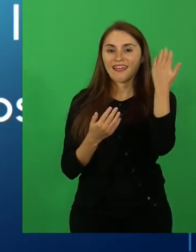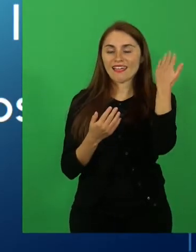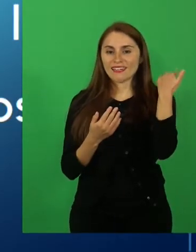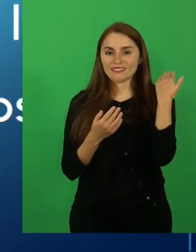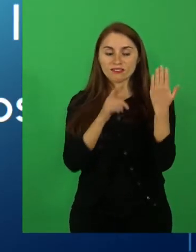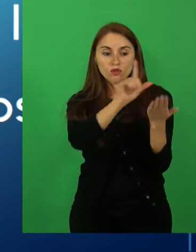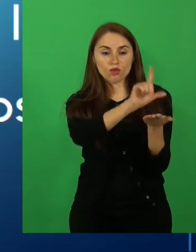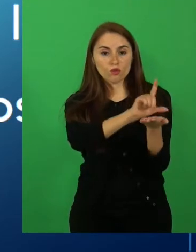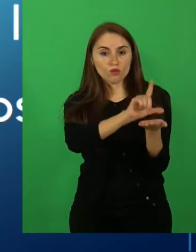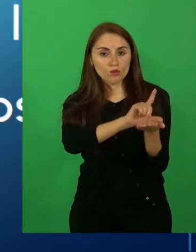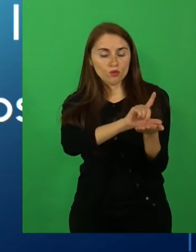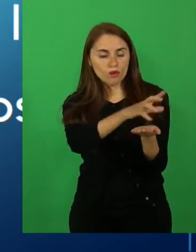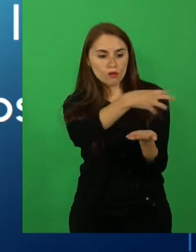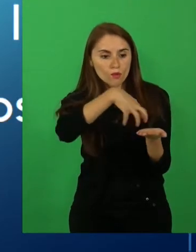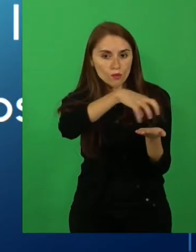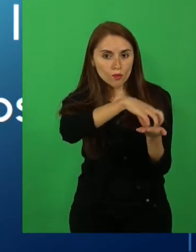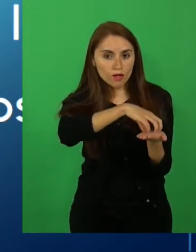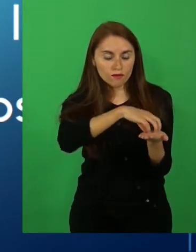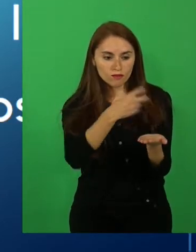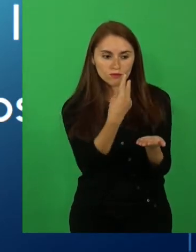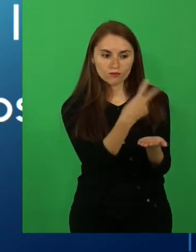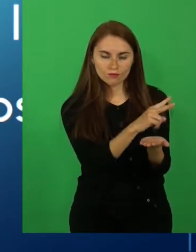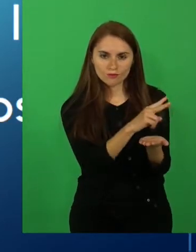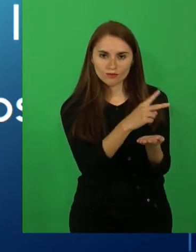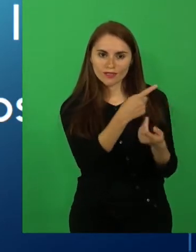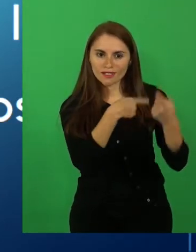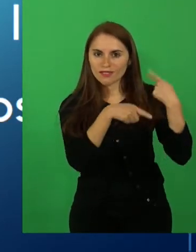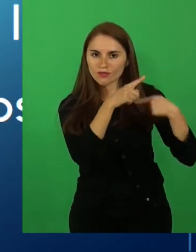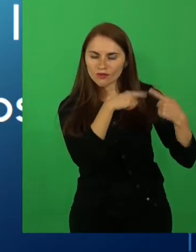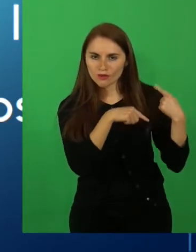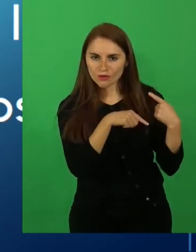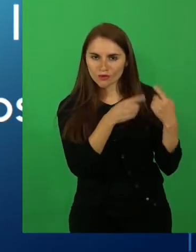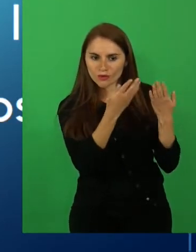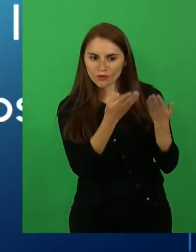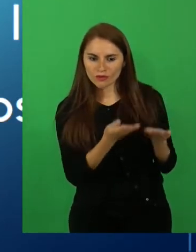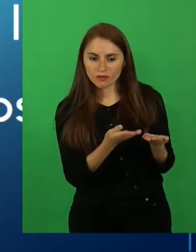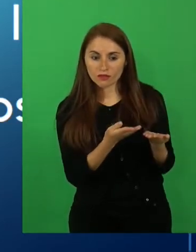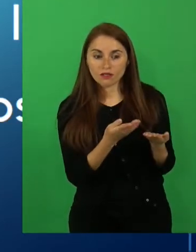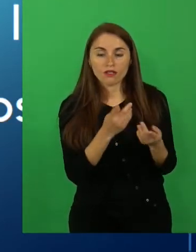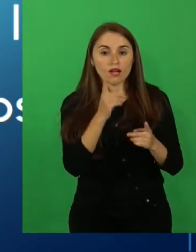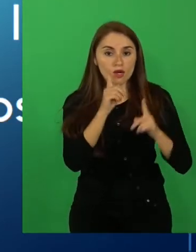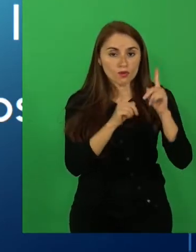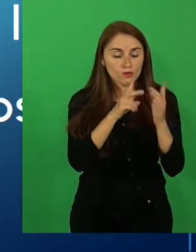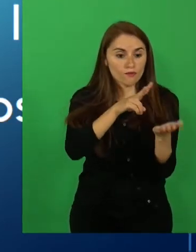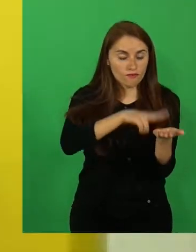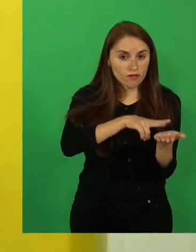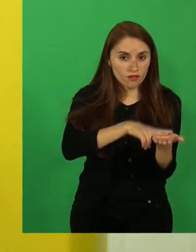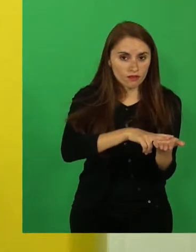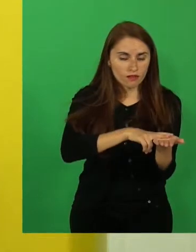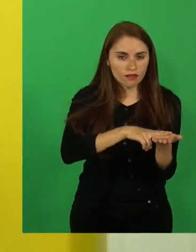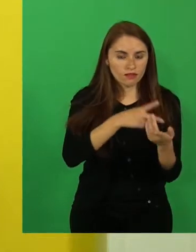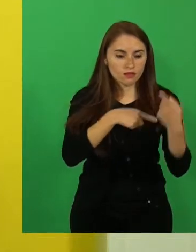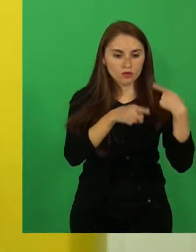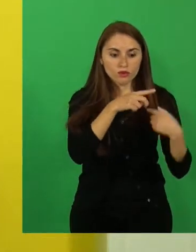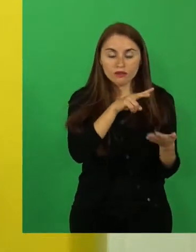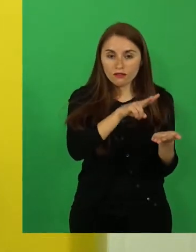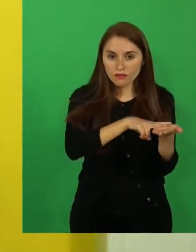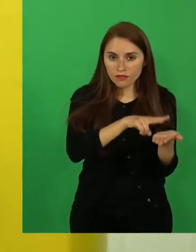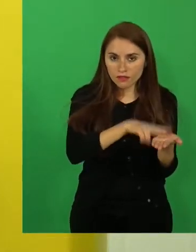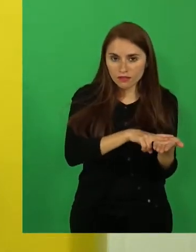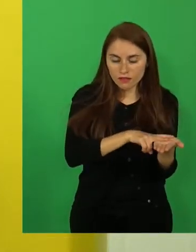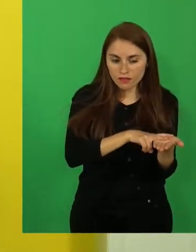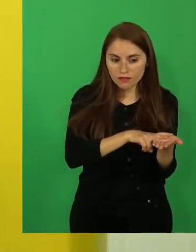una localidad, de un pueblo. Se basan en hechos verídicos, es decir, verdaderos